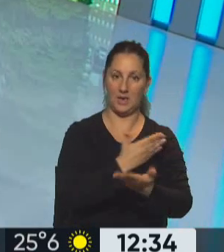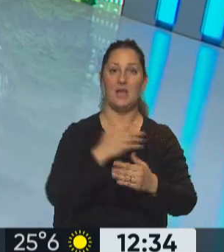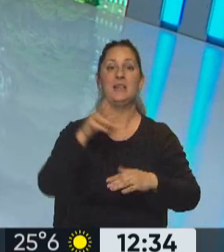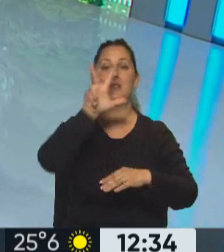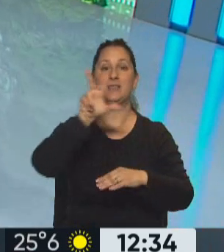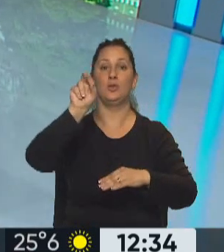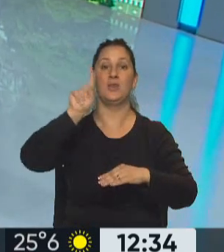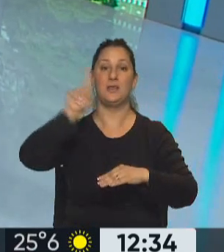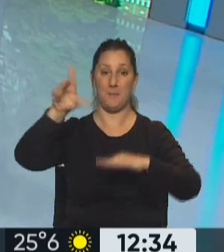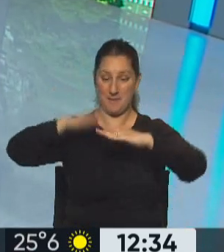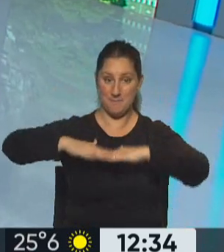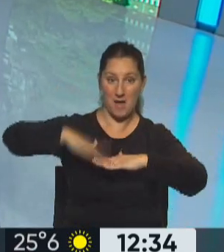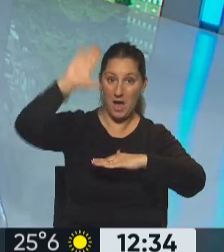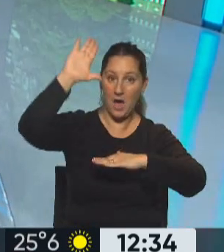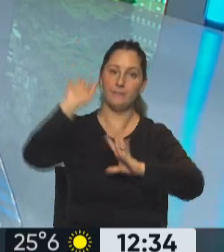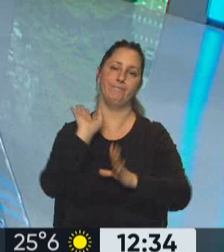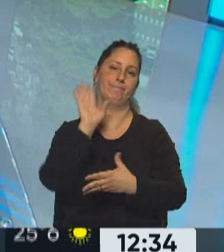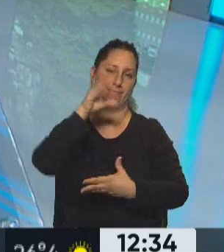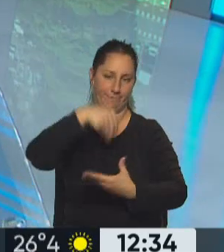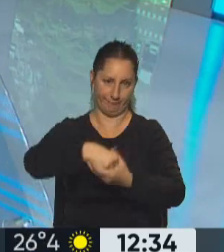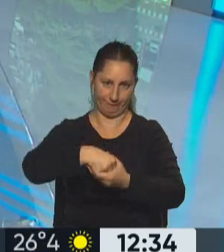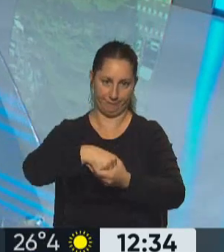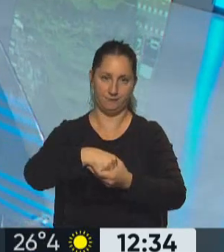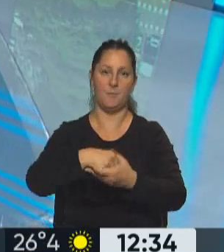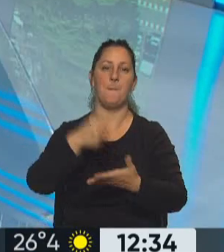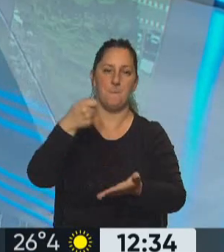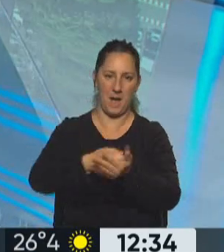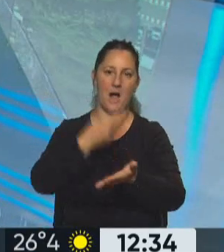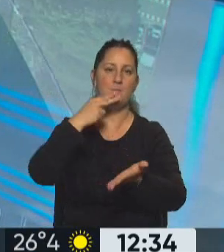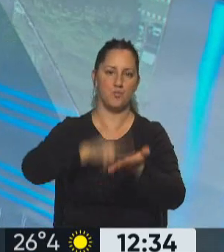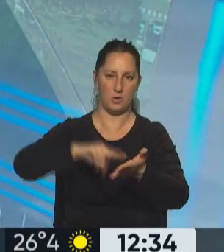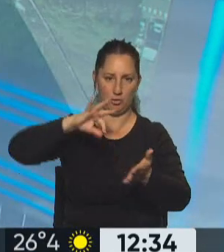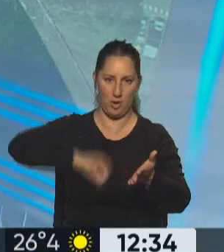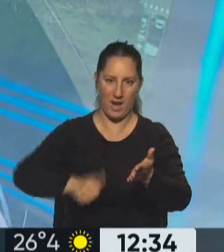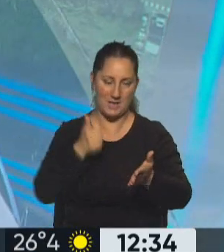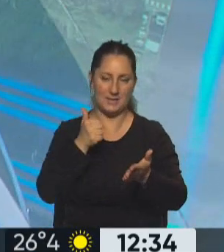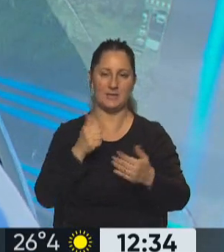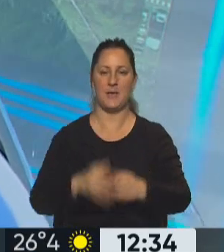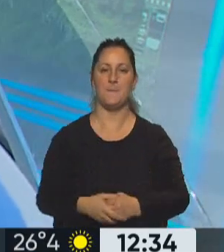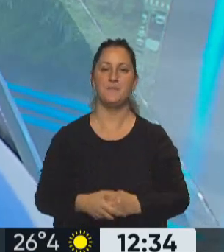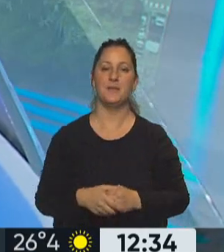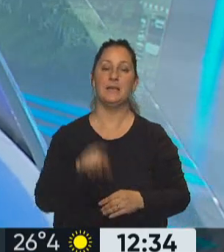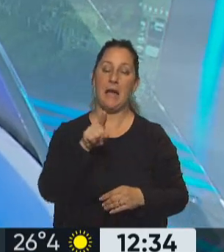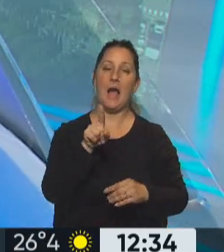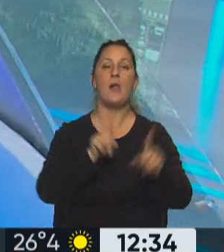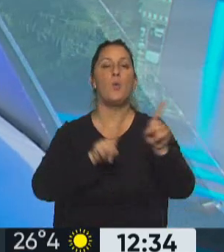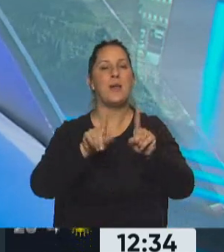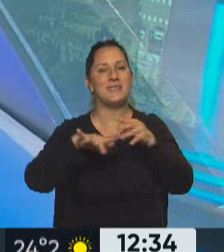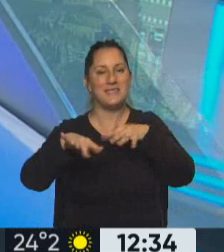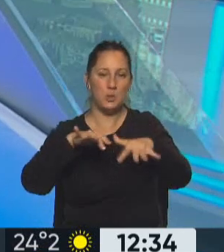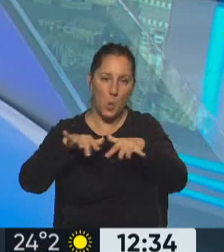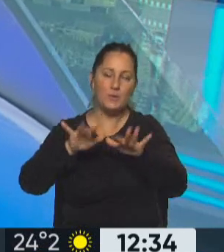no, por ahora no. Inclusive alguno que llegue a 330.000 ahora, bueno, se ve una serie de circunstancias que podrían